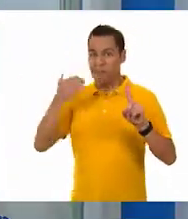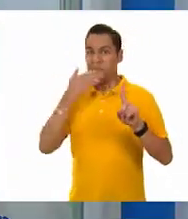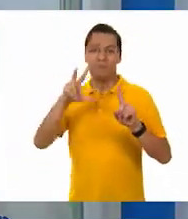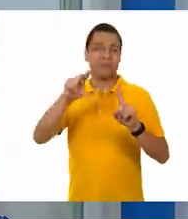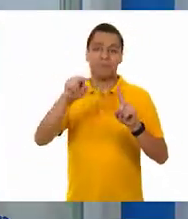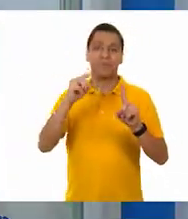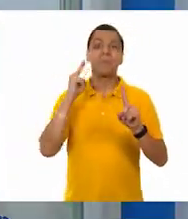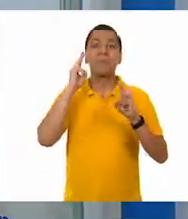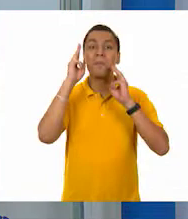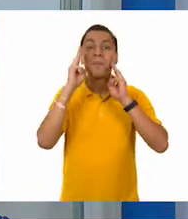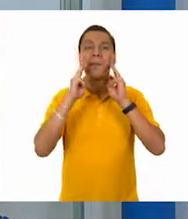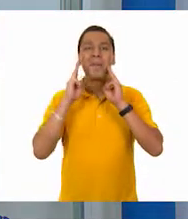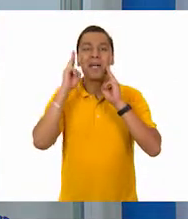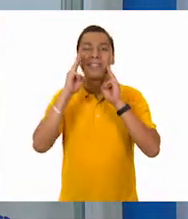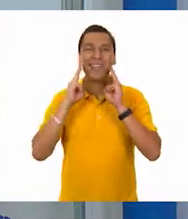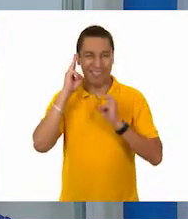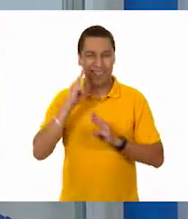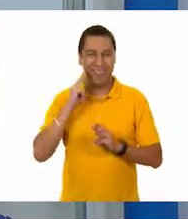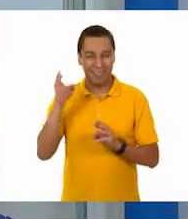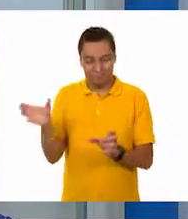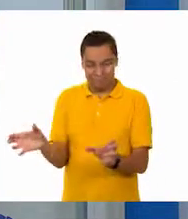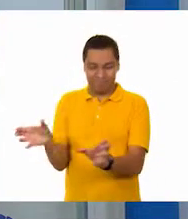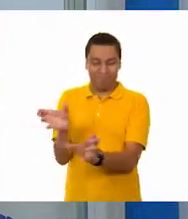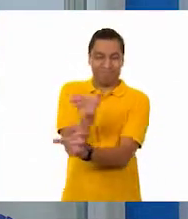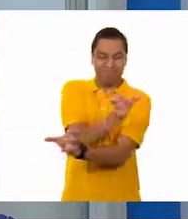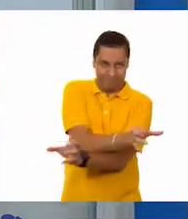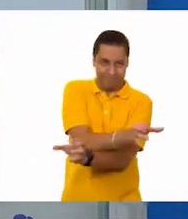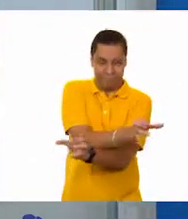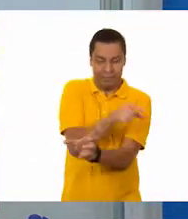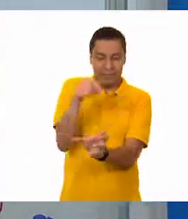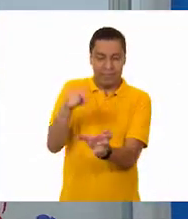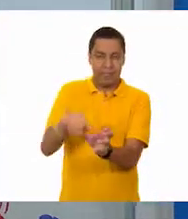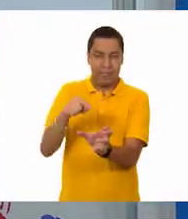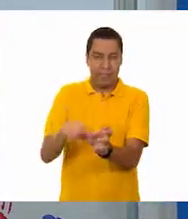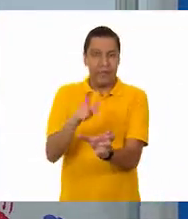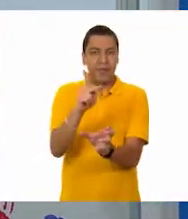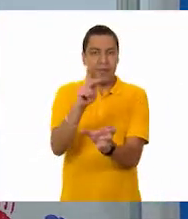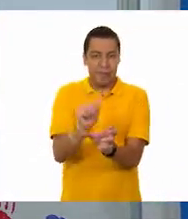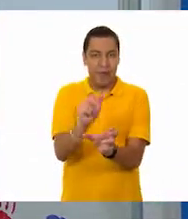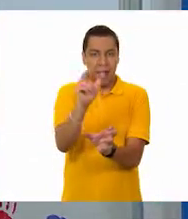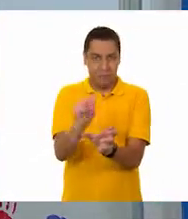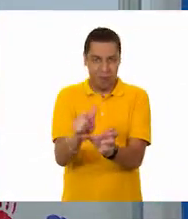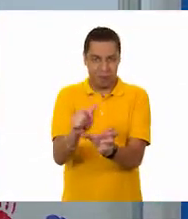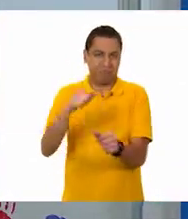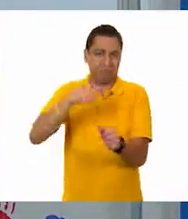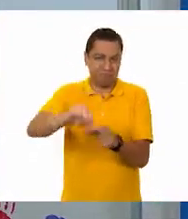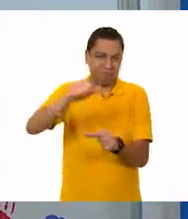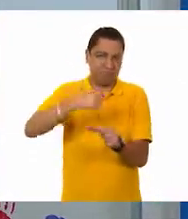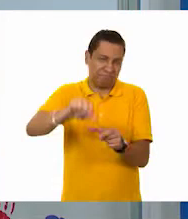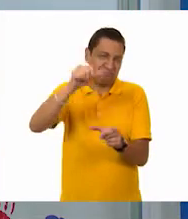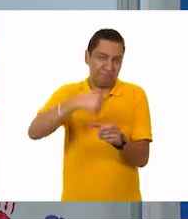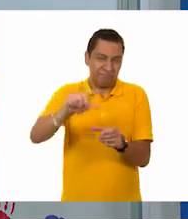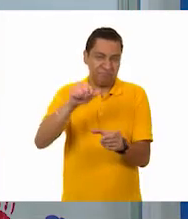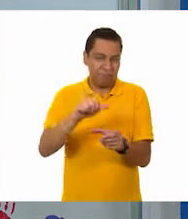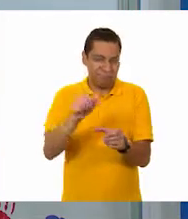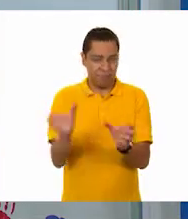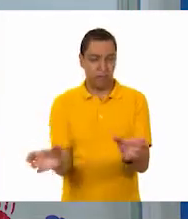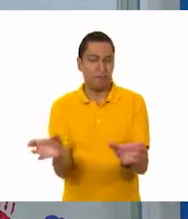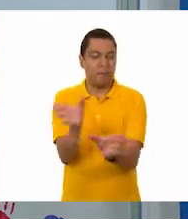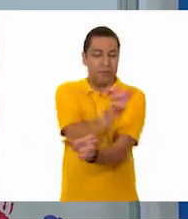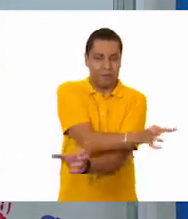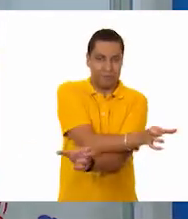porque la manzana es la que tiene un mayor peso. Correcto. Muy bien. Veamos entonces.